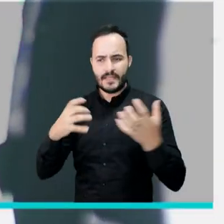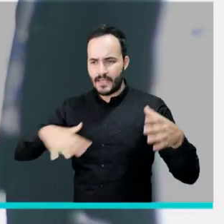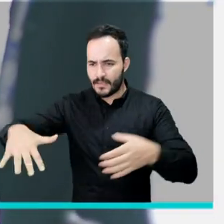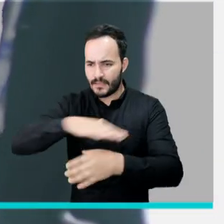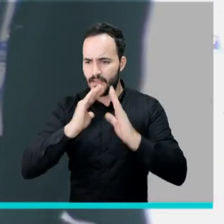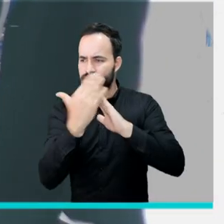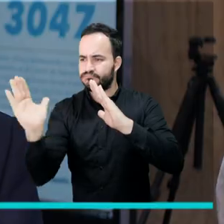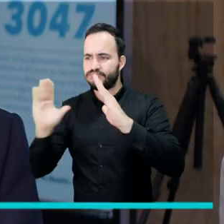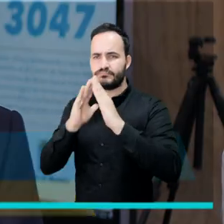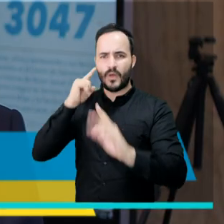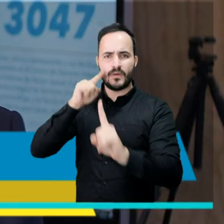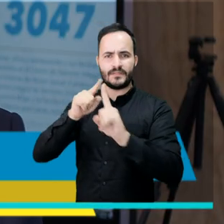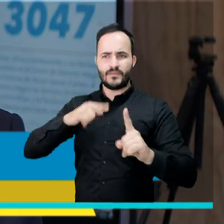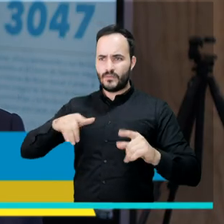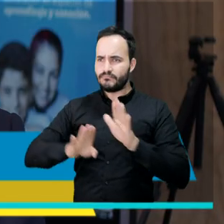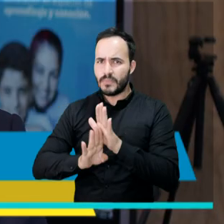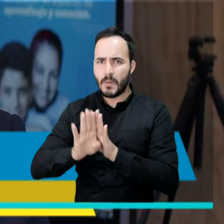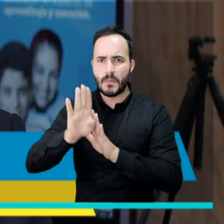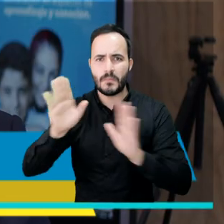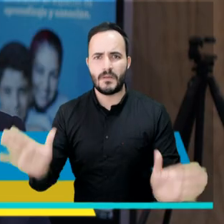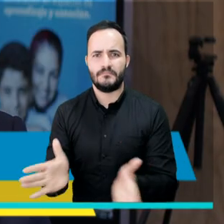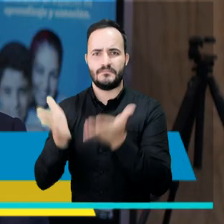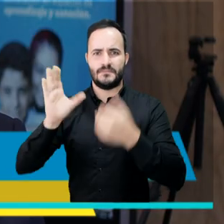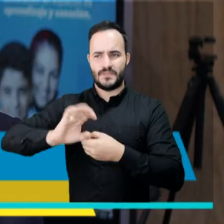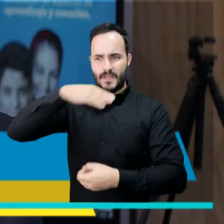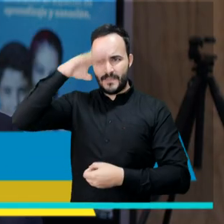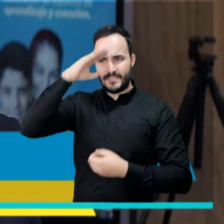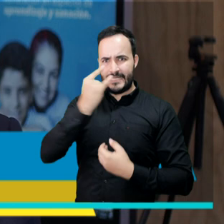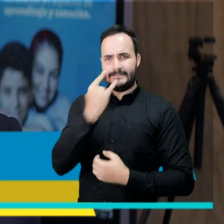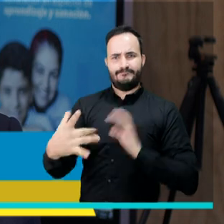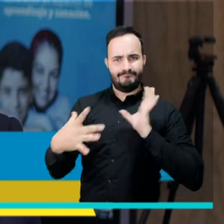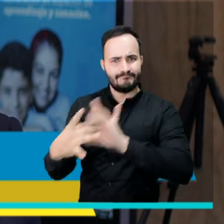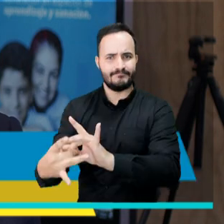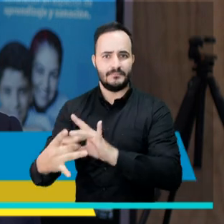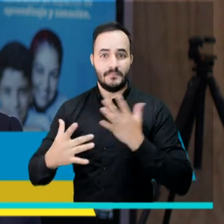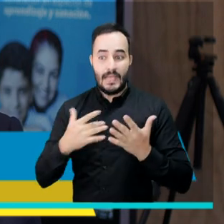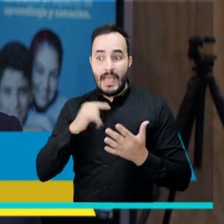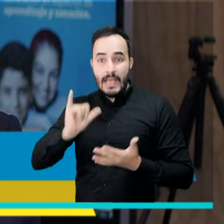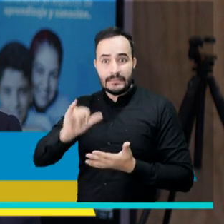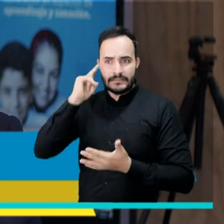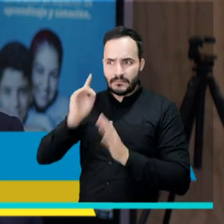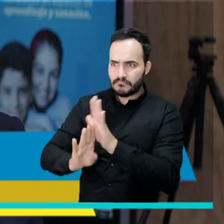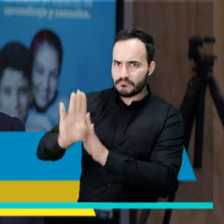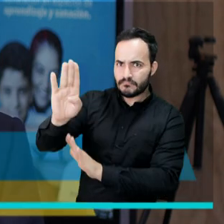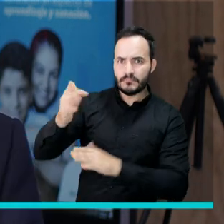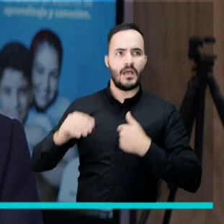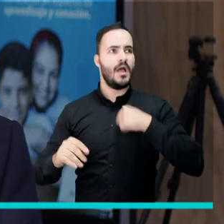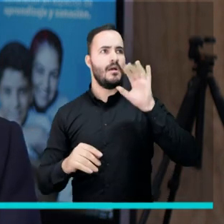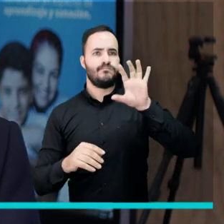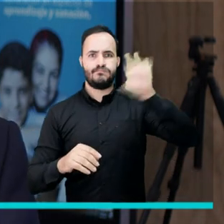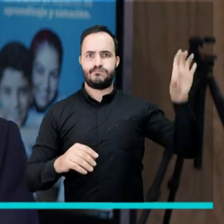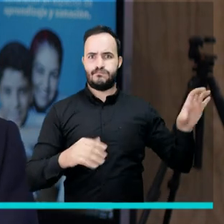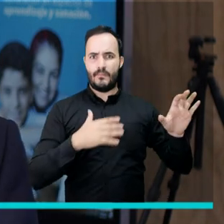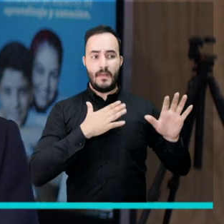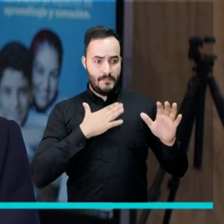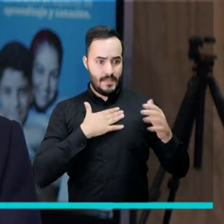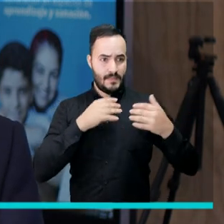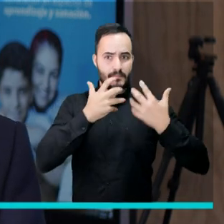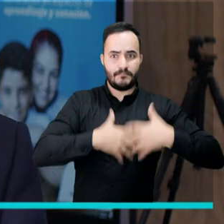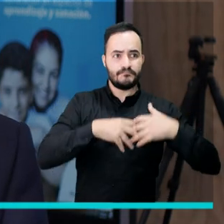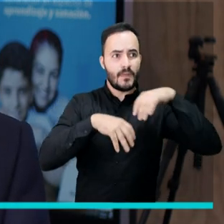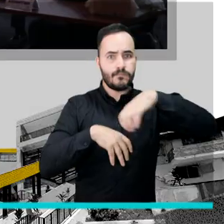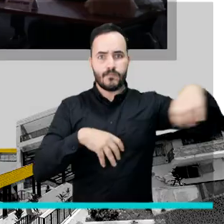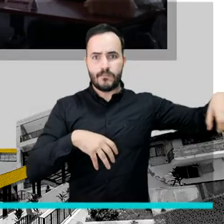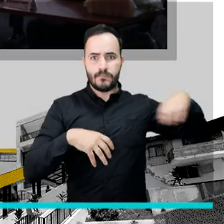urbano en Medellín e impulsar las posibles inversiones de las empresas polacas de varios